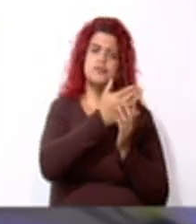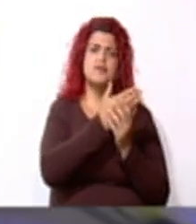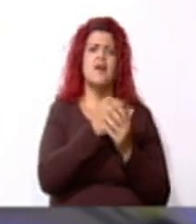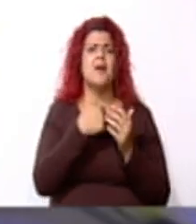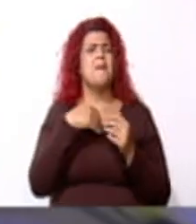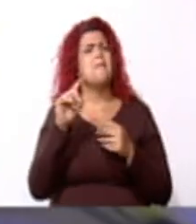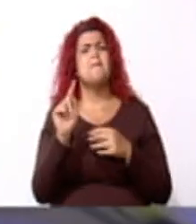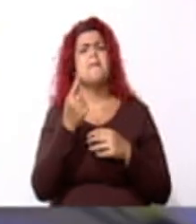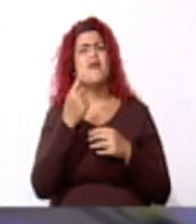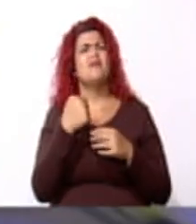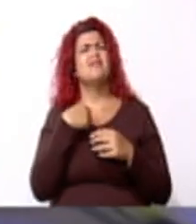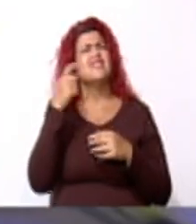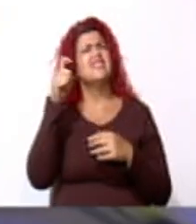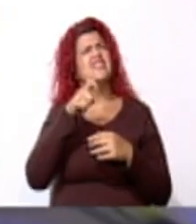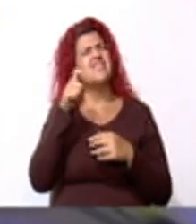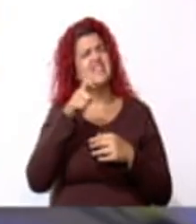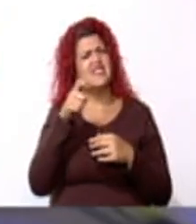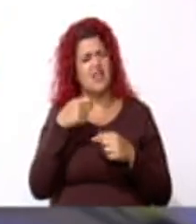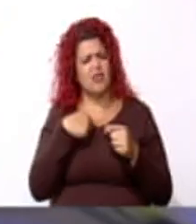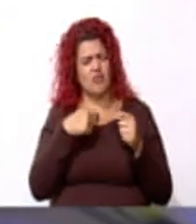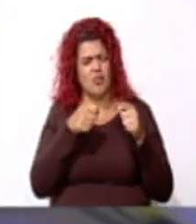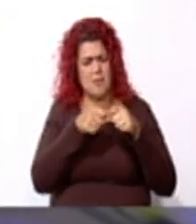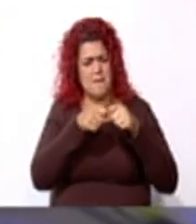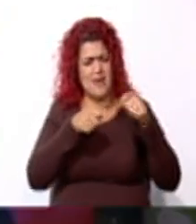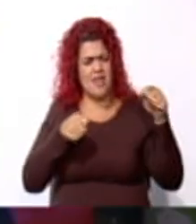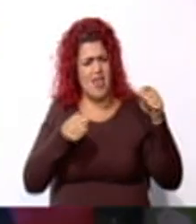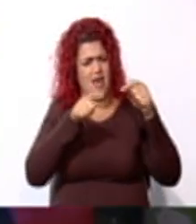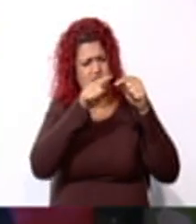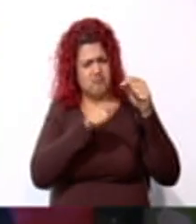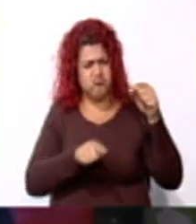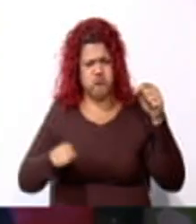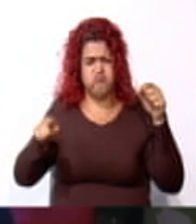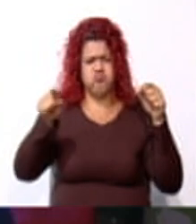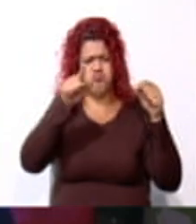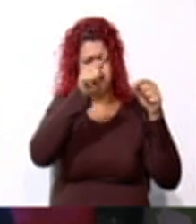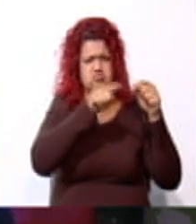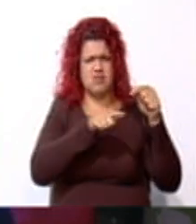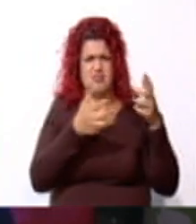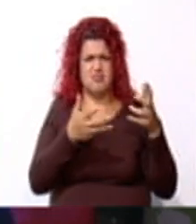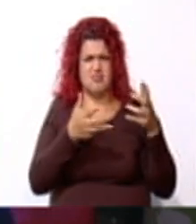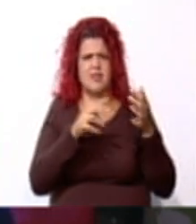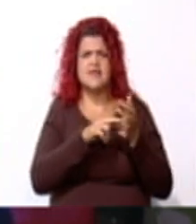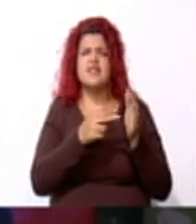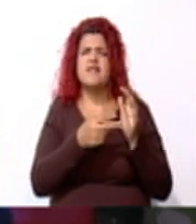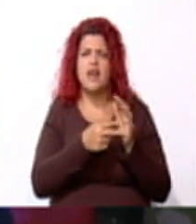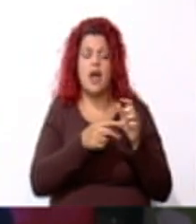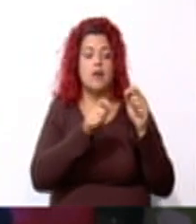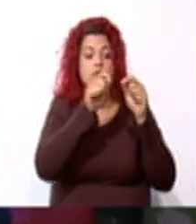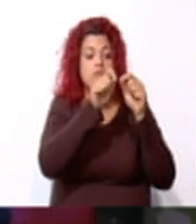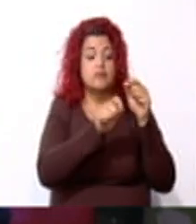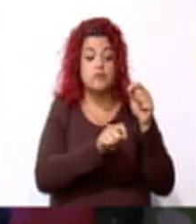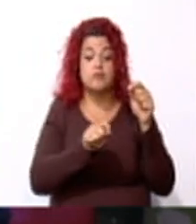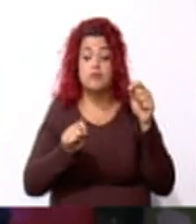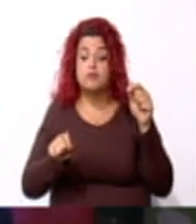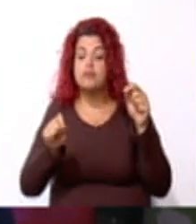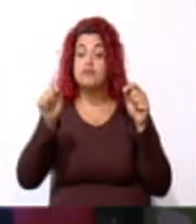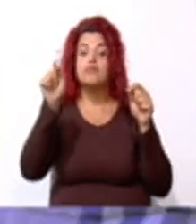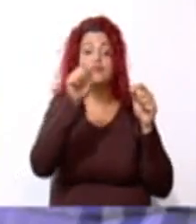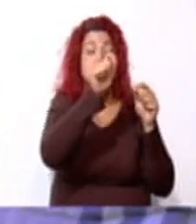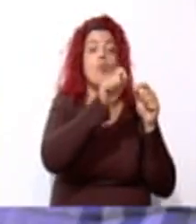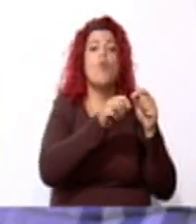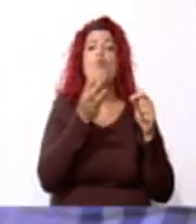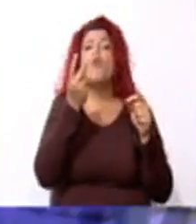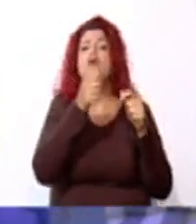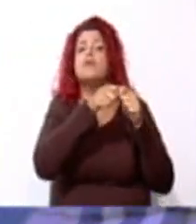necesitaba la medida del perímetro de las imágenes para poder imprimirlas. El perímetro es la longitud del borde de una figura, es decir, el contorno.